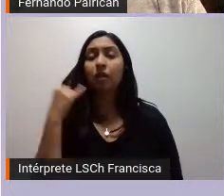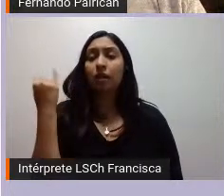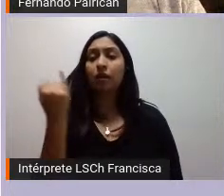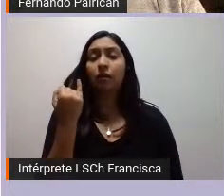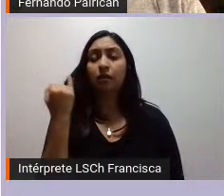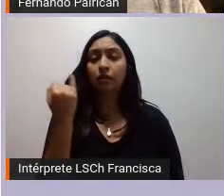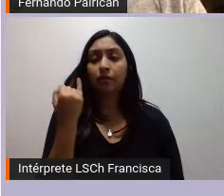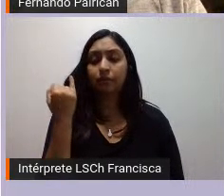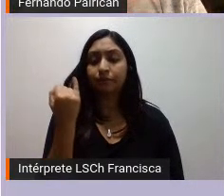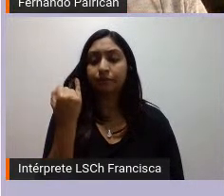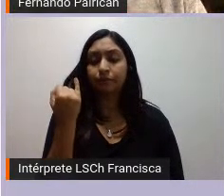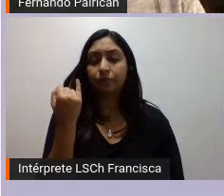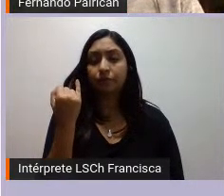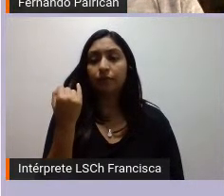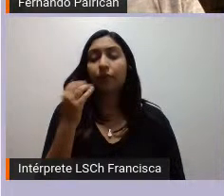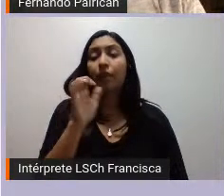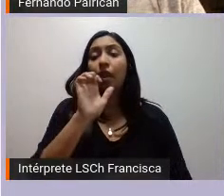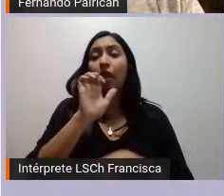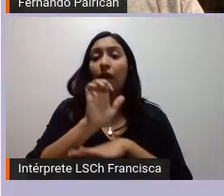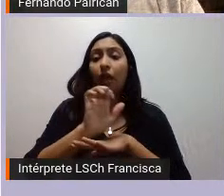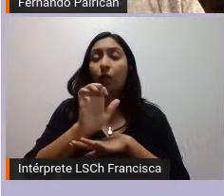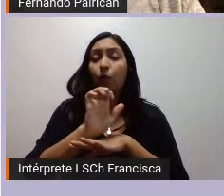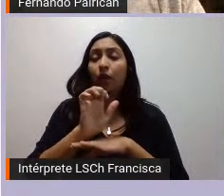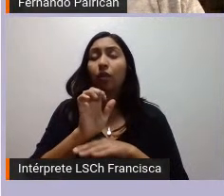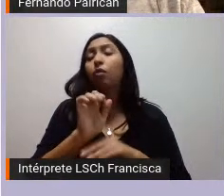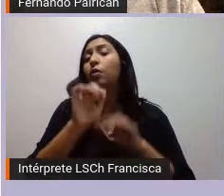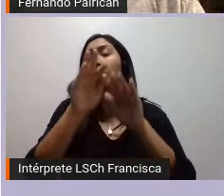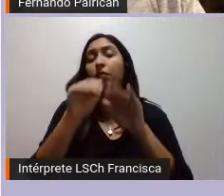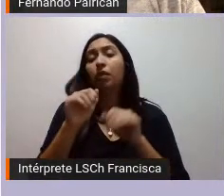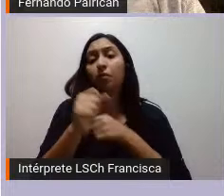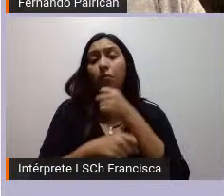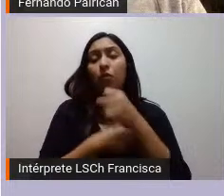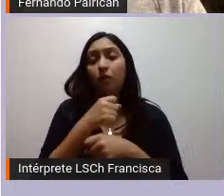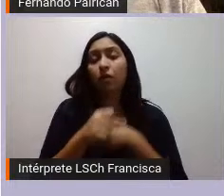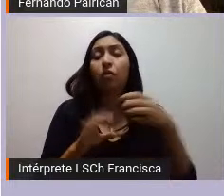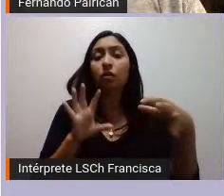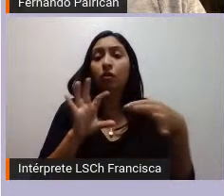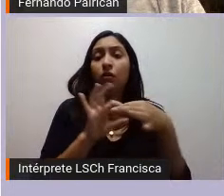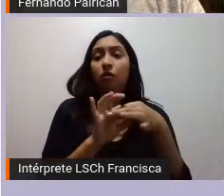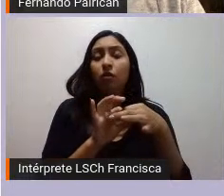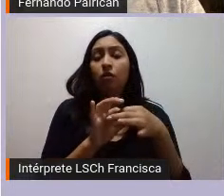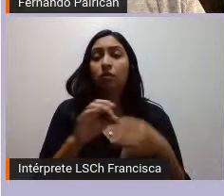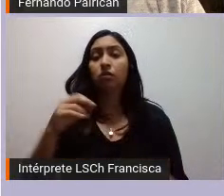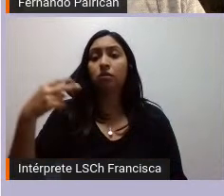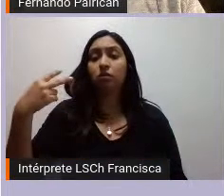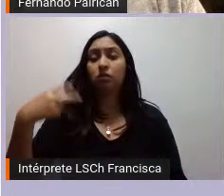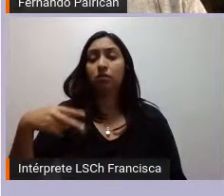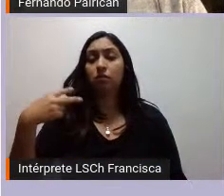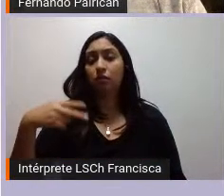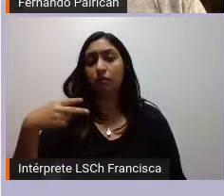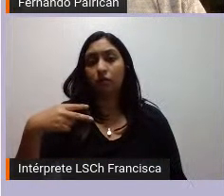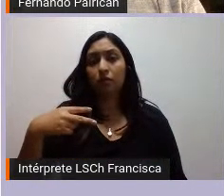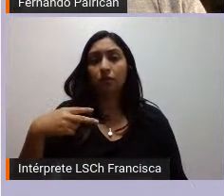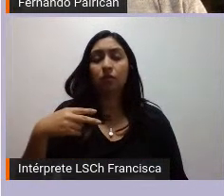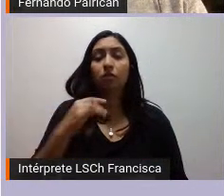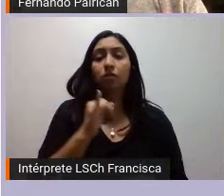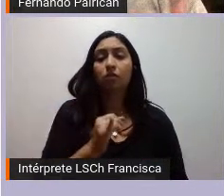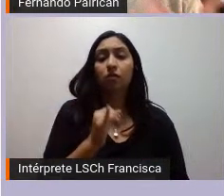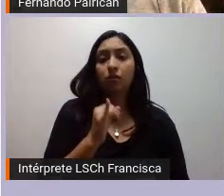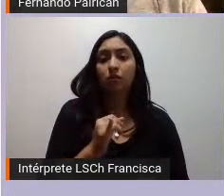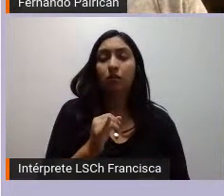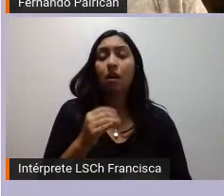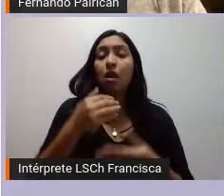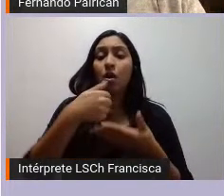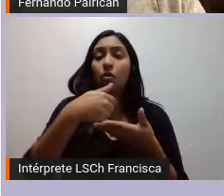en esos mismos años y que yo creo que tiene mucha conexión con lo que estamos viendo en las noticias hoy ayer hoy la movilización de Conaye una organización que